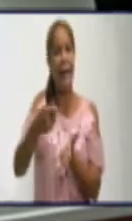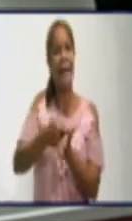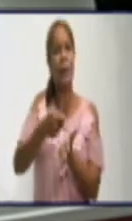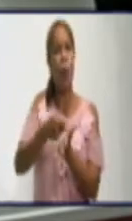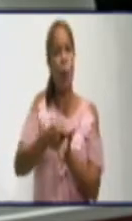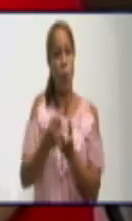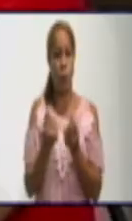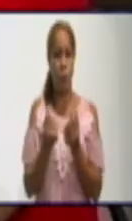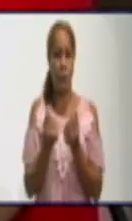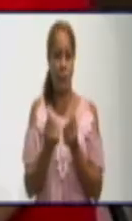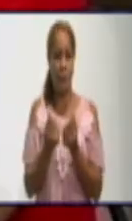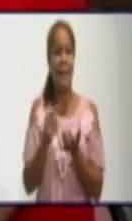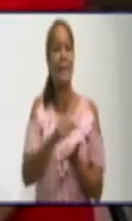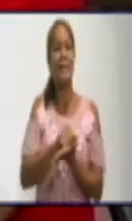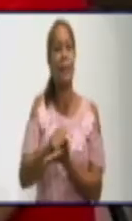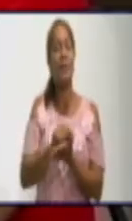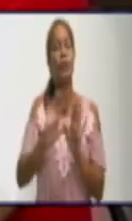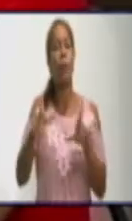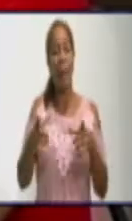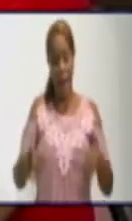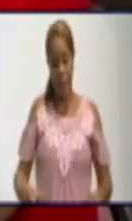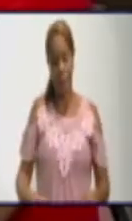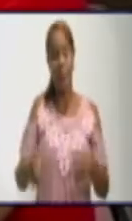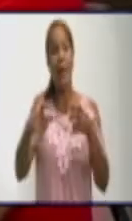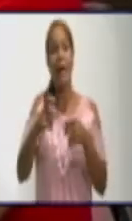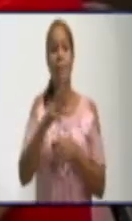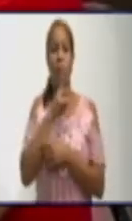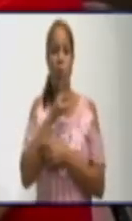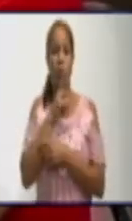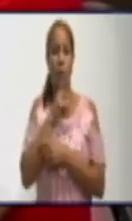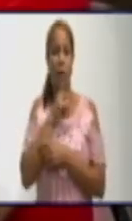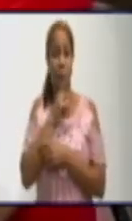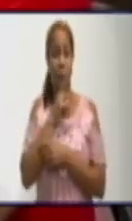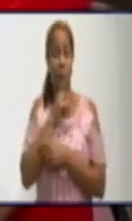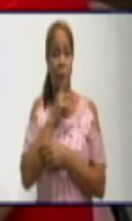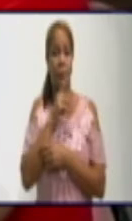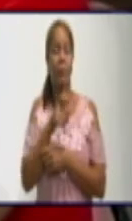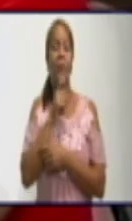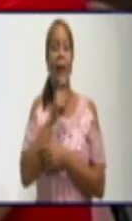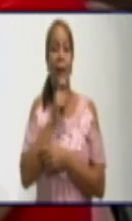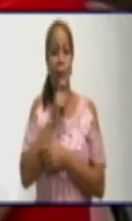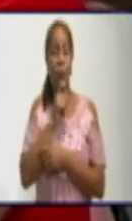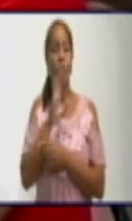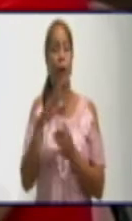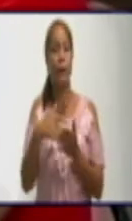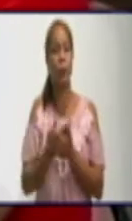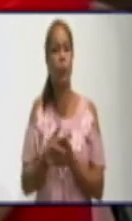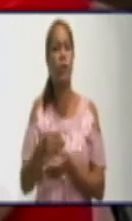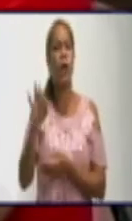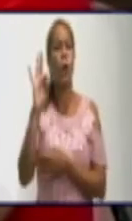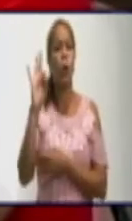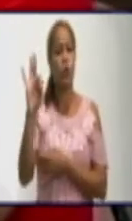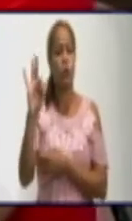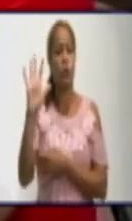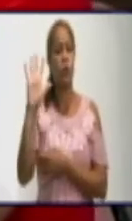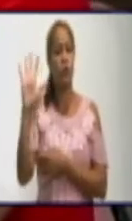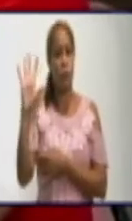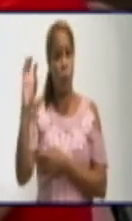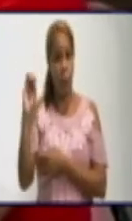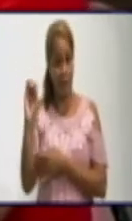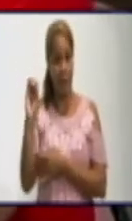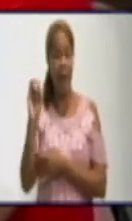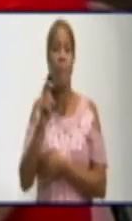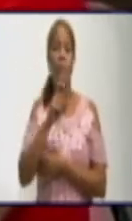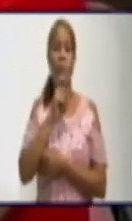reiterativa se hizo un levantamiento de conjunto con las intendencias de los municipios y nuestra provincia arrojó un total de 850 fosas reiterativas